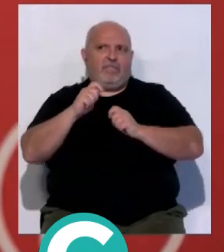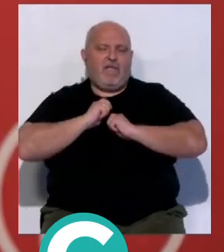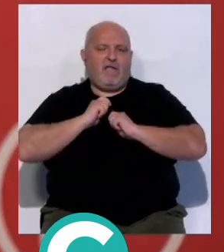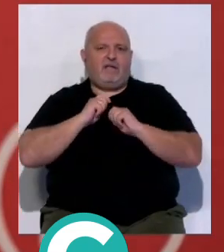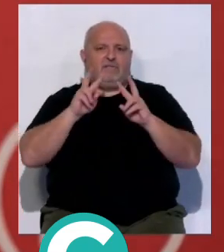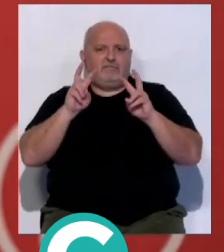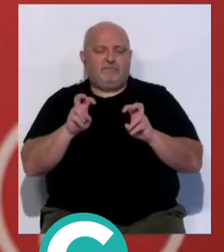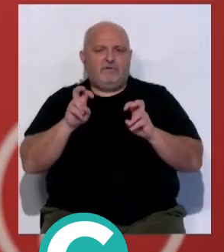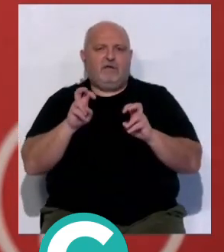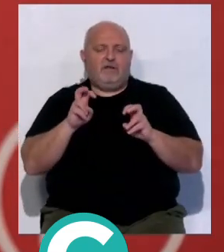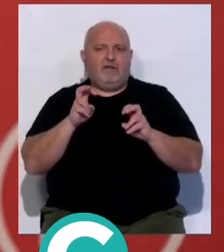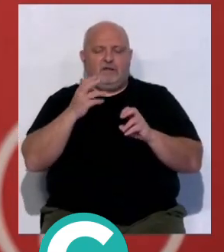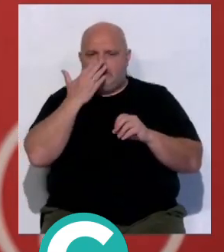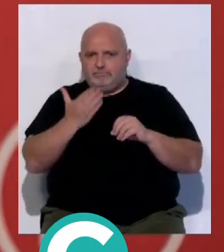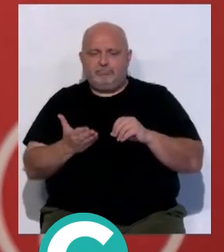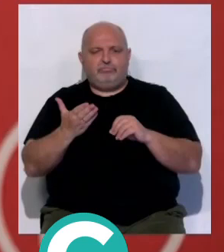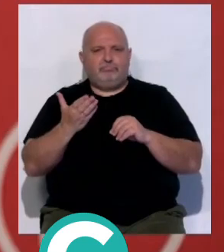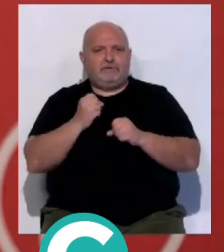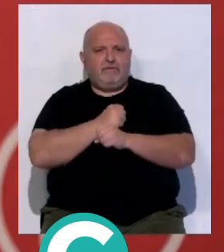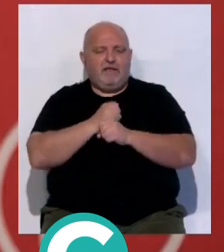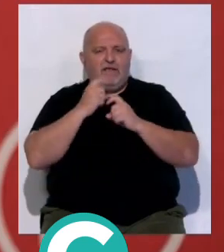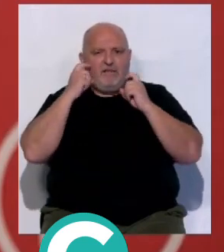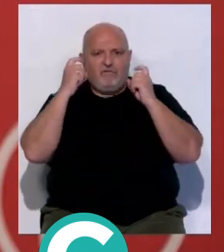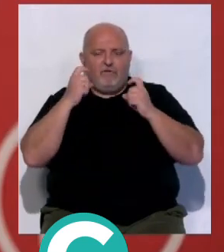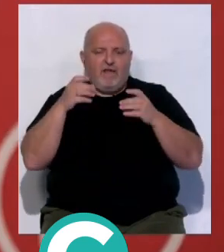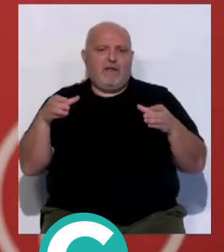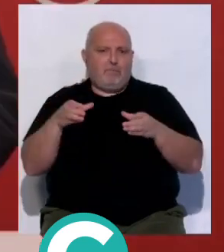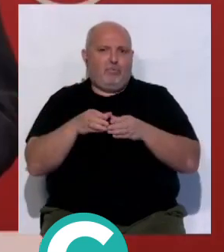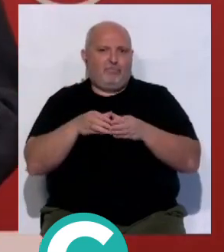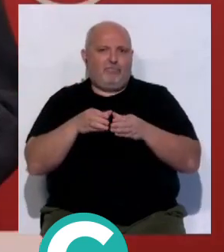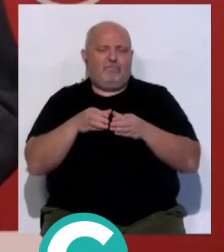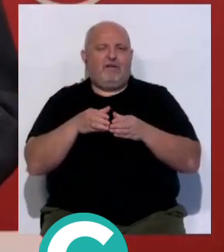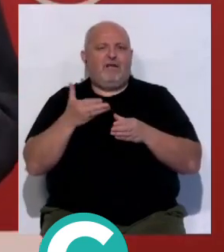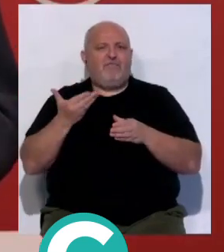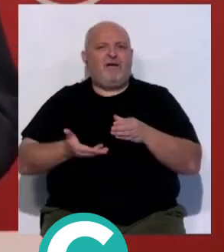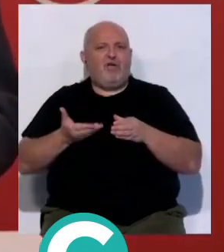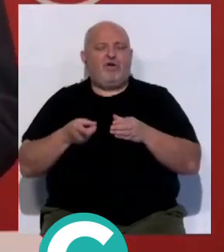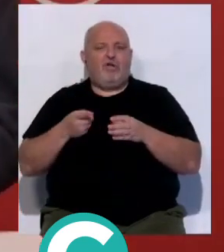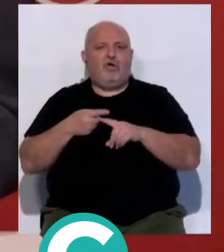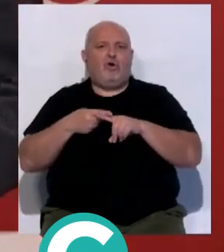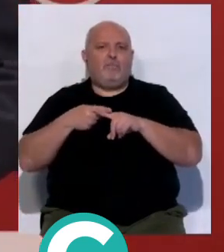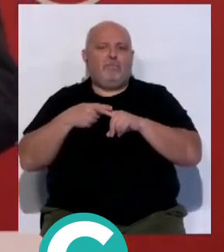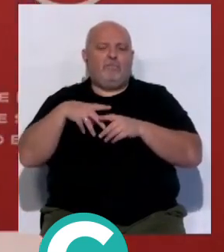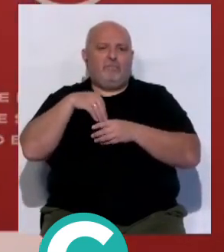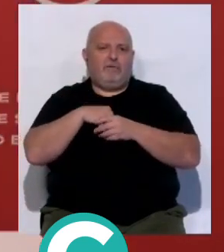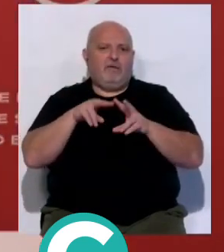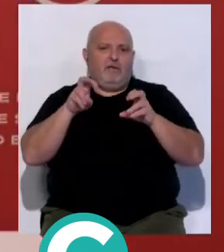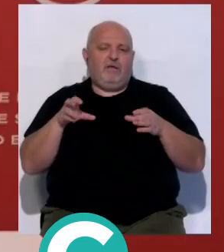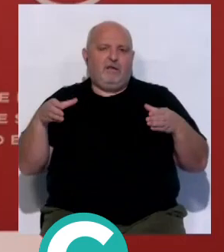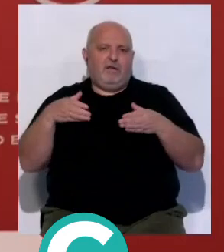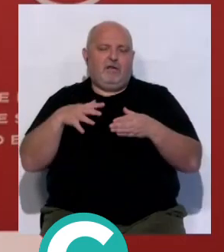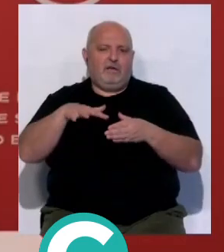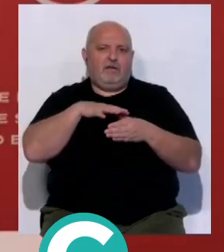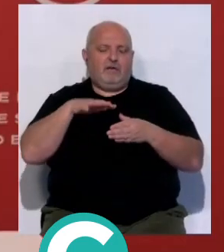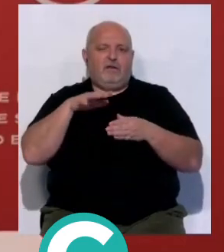valores de honestidad, de sinceridad, de trabajo, de esfuerzo, de equipo, valores que compartimos también, desde luego, en el colectivo del